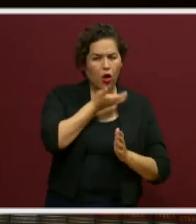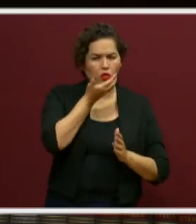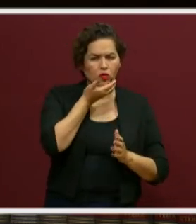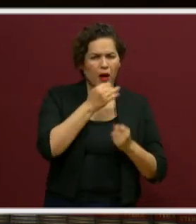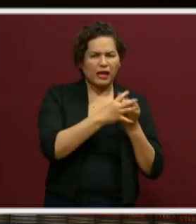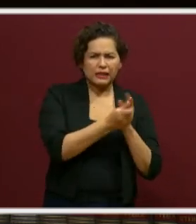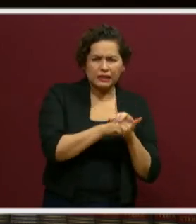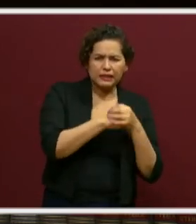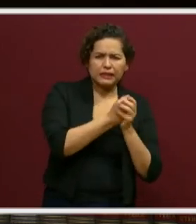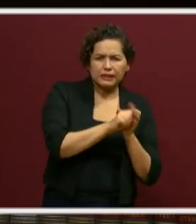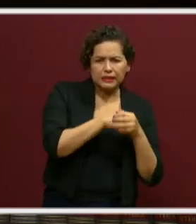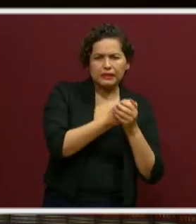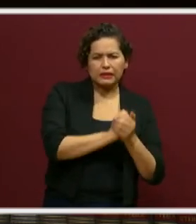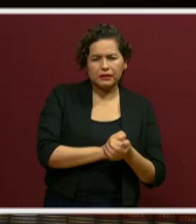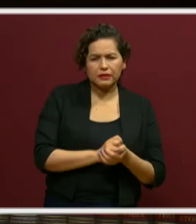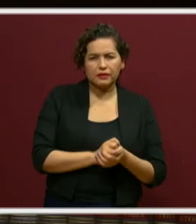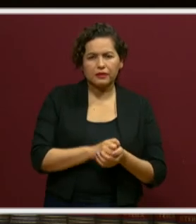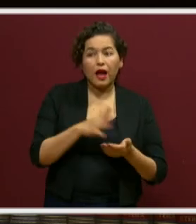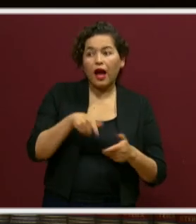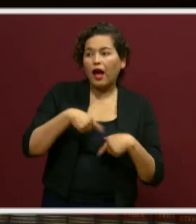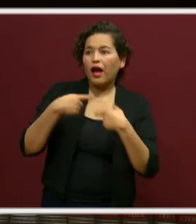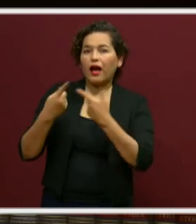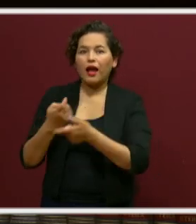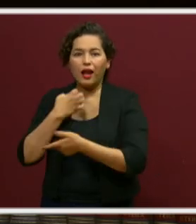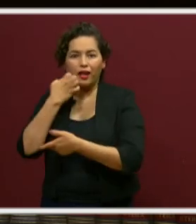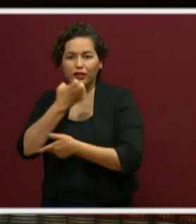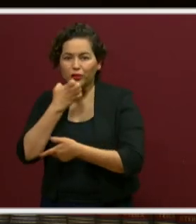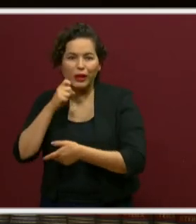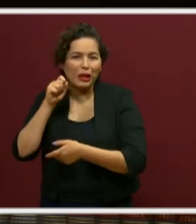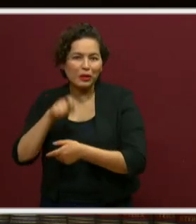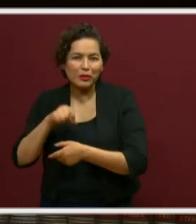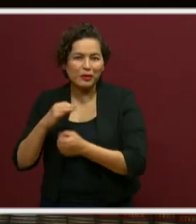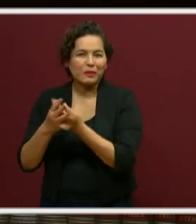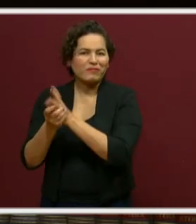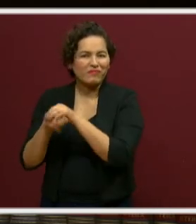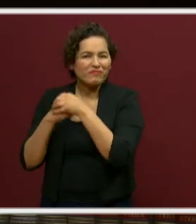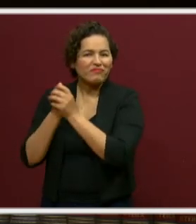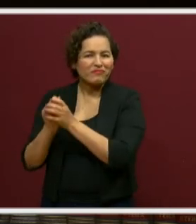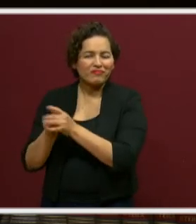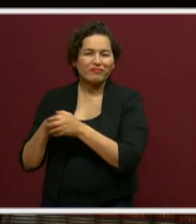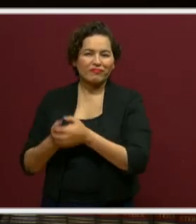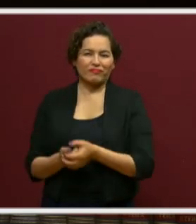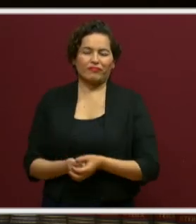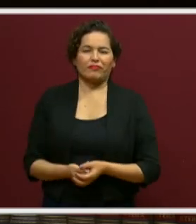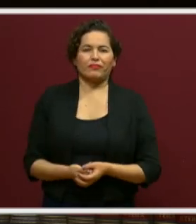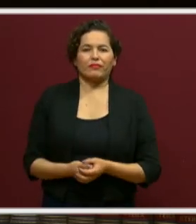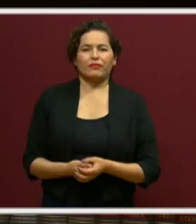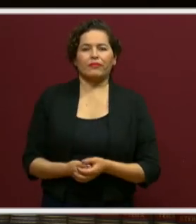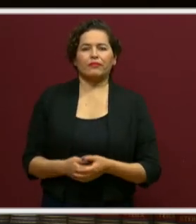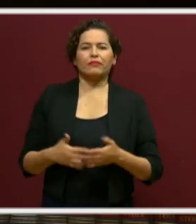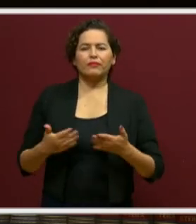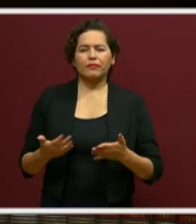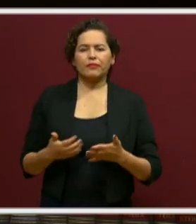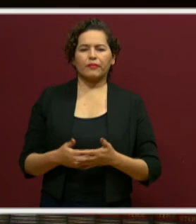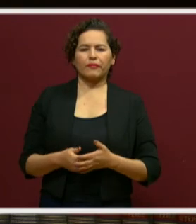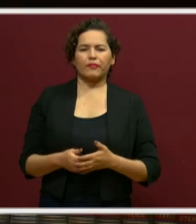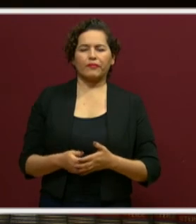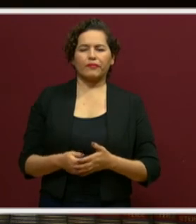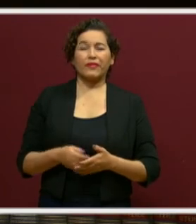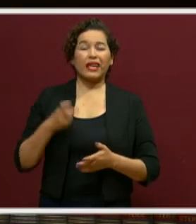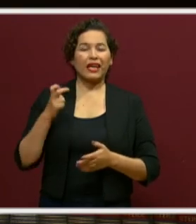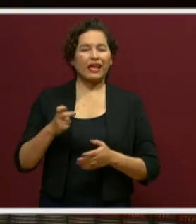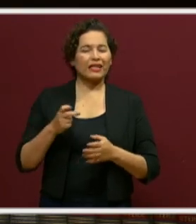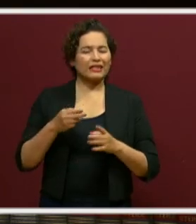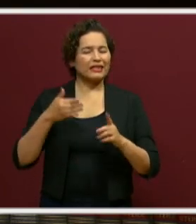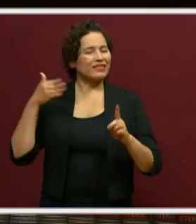van a generar este hábito de estarse constantemente lavando las manos para prevenirse. Entonces, ese es el